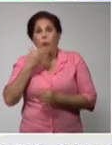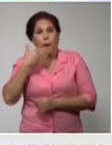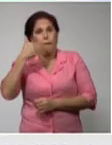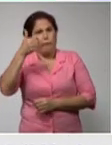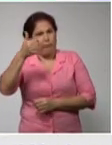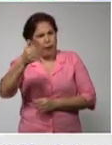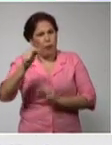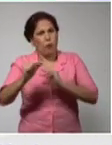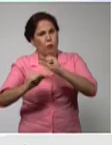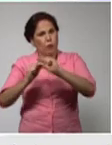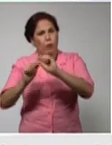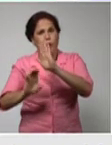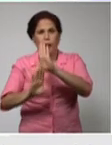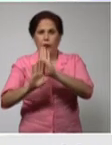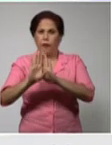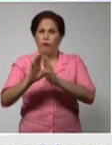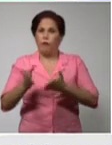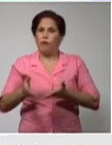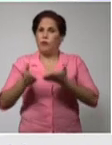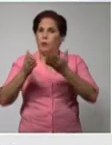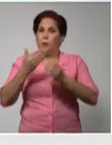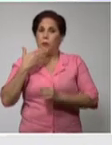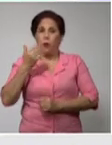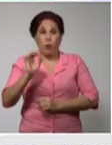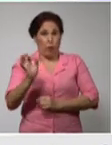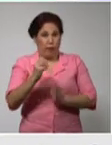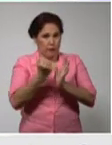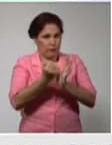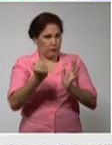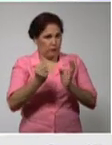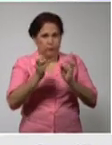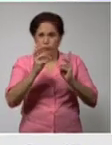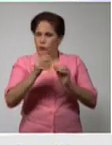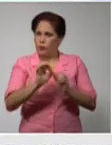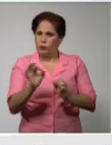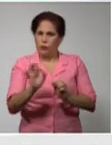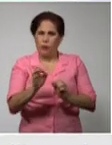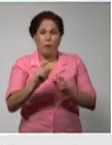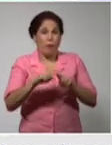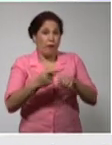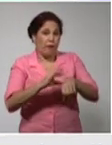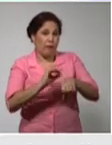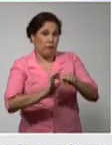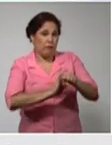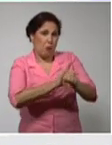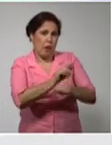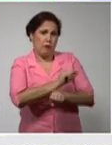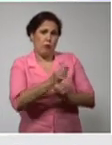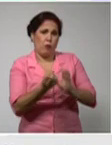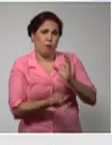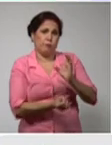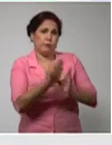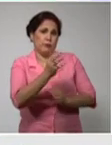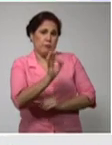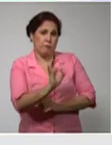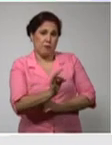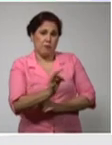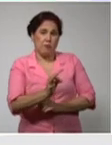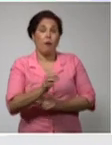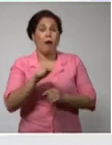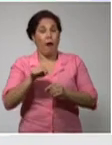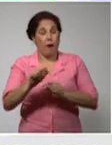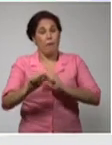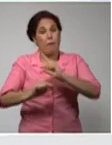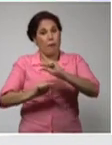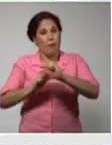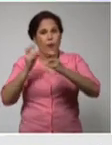tampoco se ha se ha dado resultados contundentes en estos resultados con que se puedan